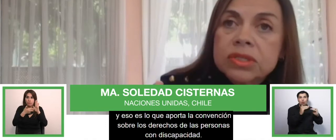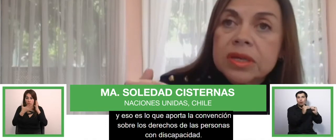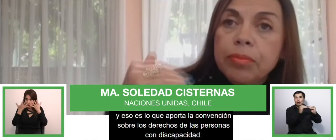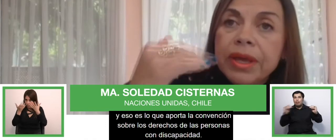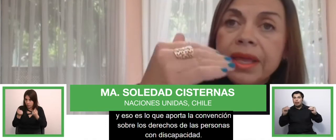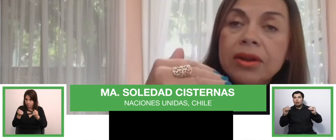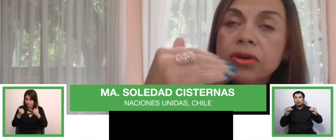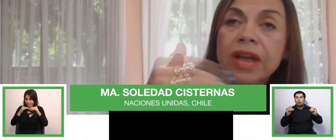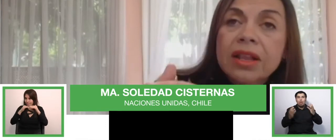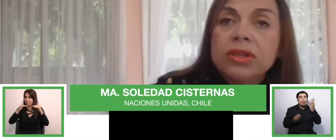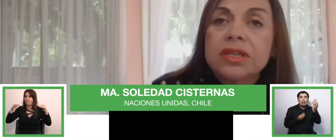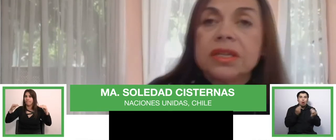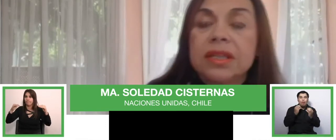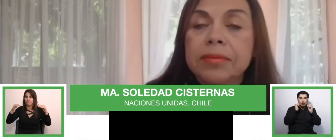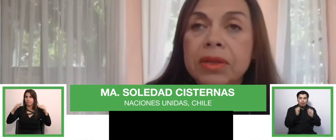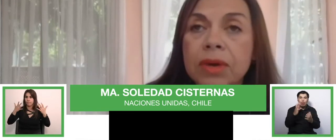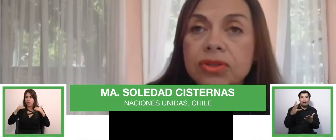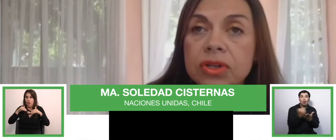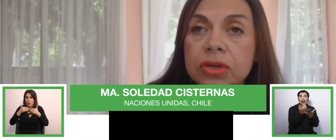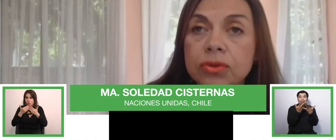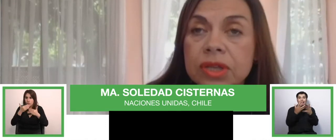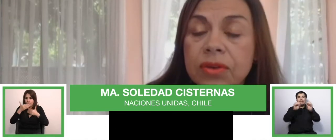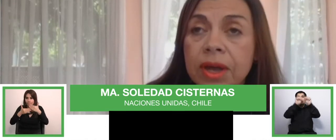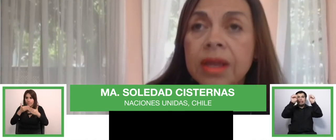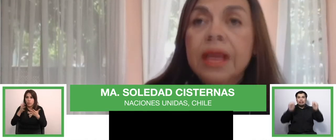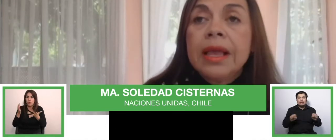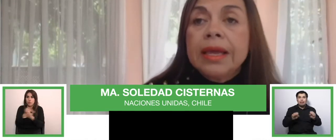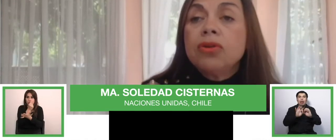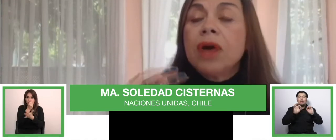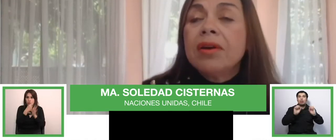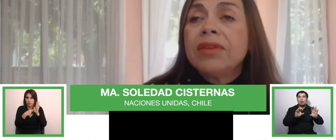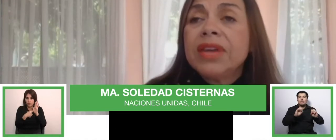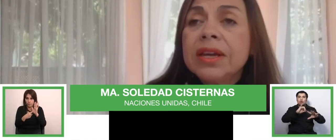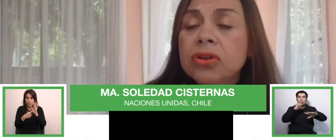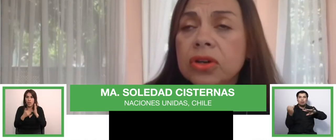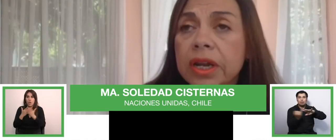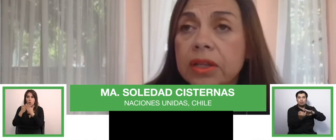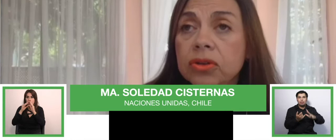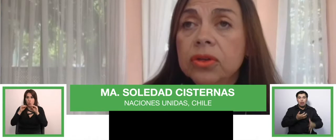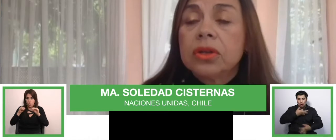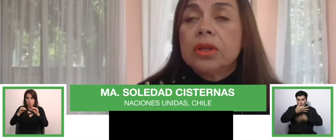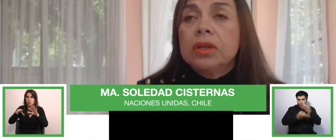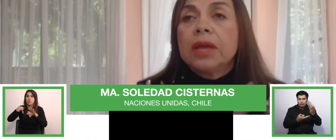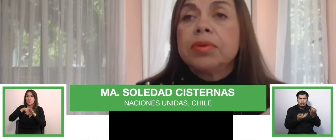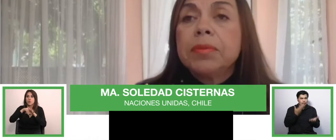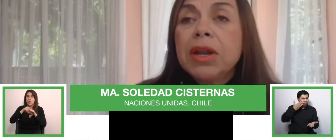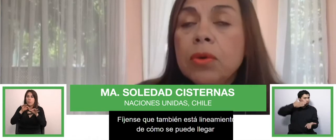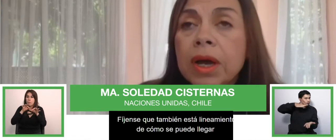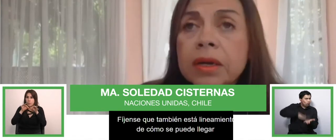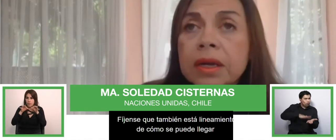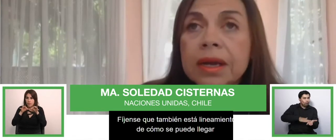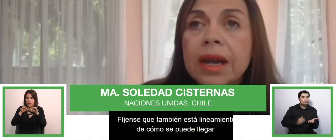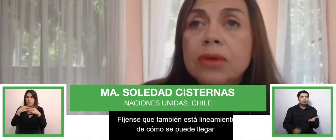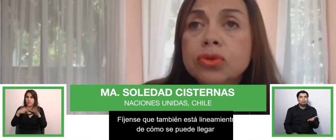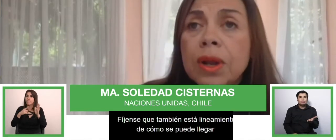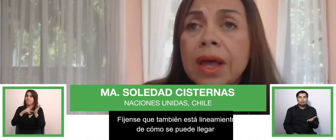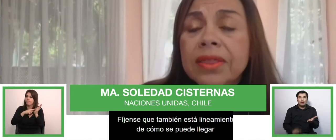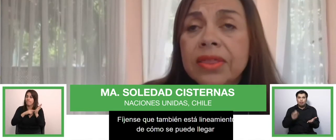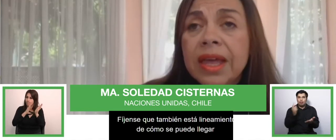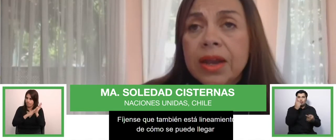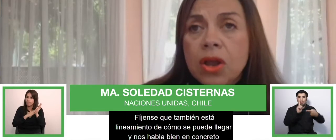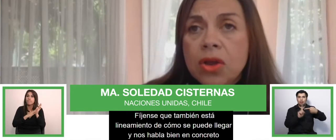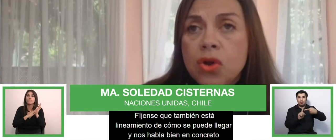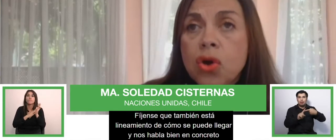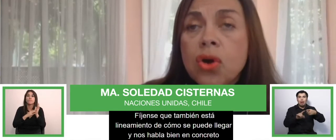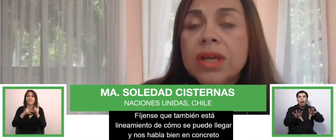cómo se puede ir logrando este sistema de educación inclusiva. Y nos habla bien en concreto. En primer lugar, cláusula